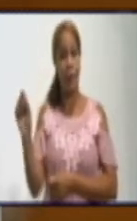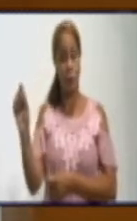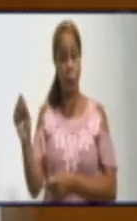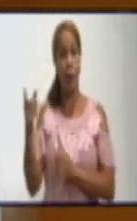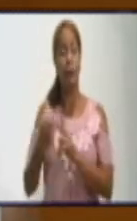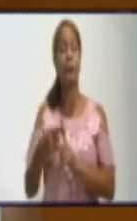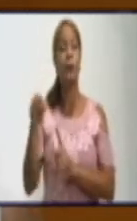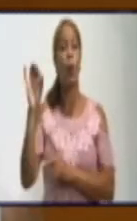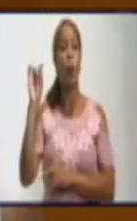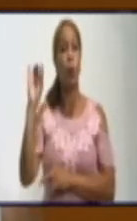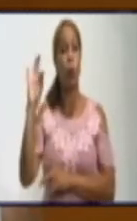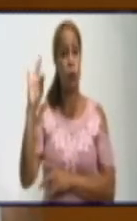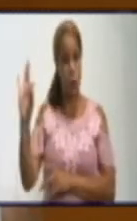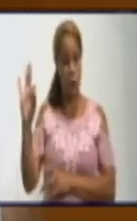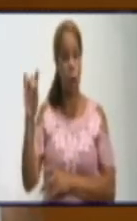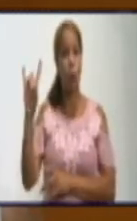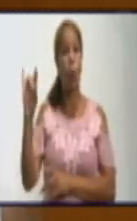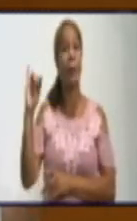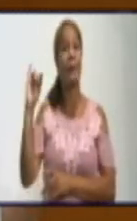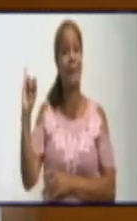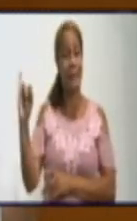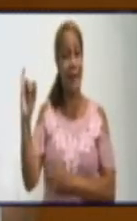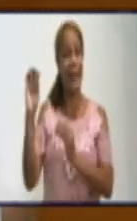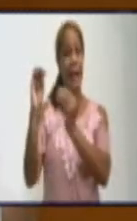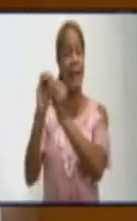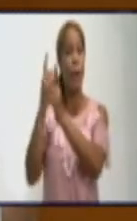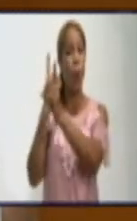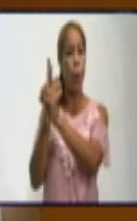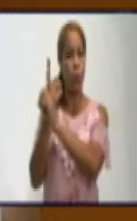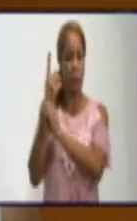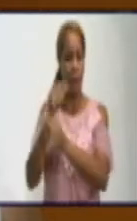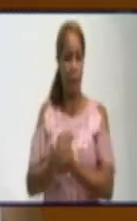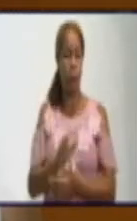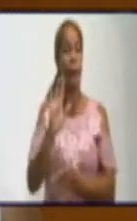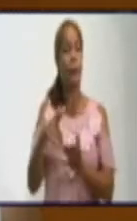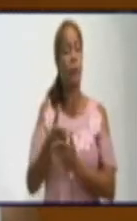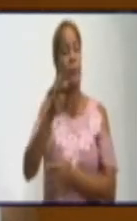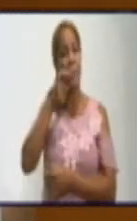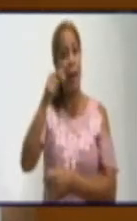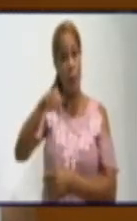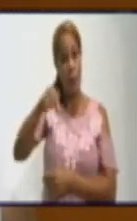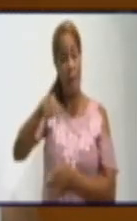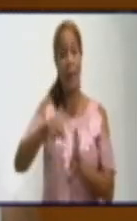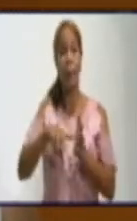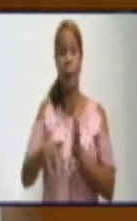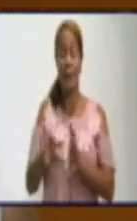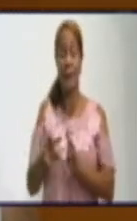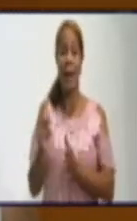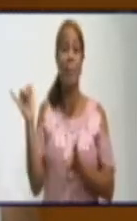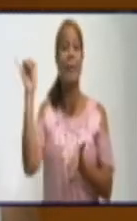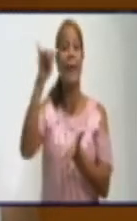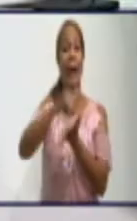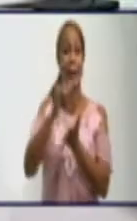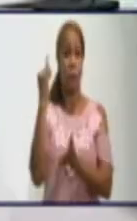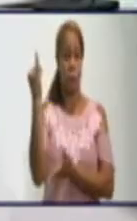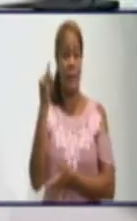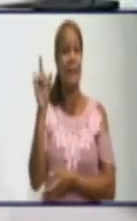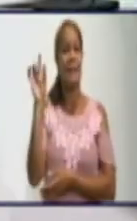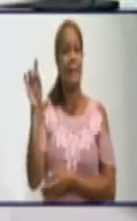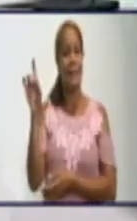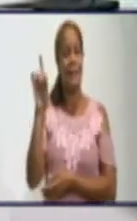896 contactos. Y viajeros estamos vigilando acá en la provincia, viajeros internacionales, un total de 103.